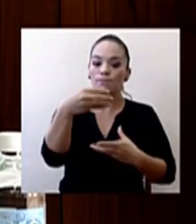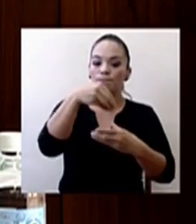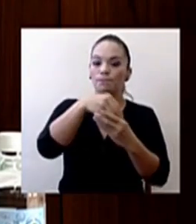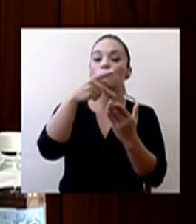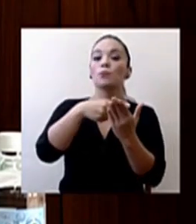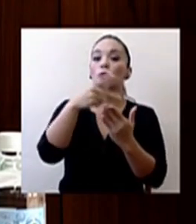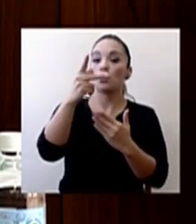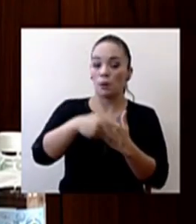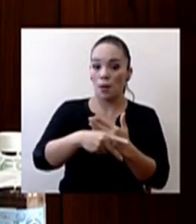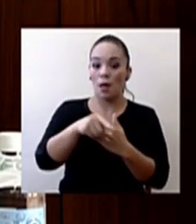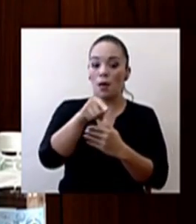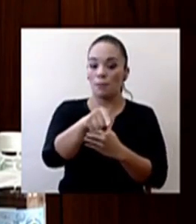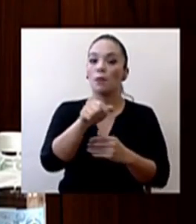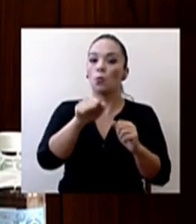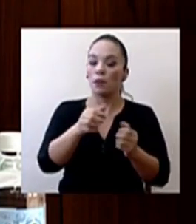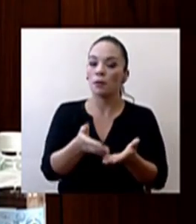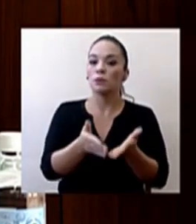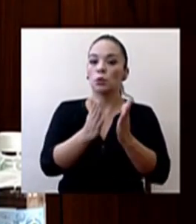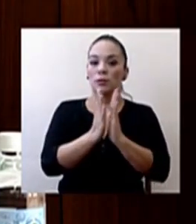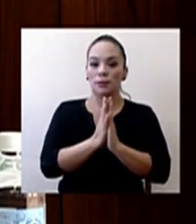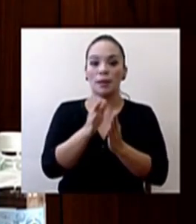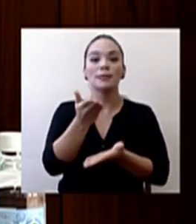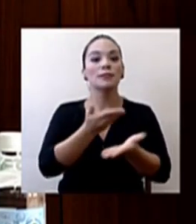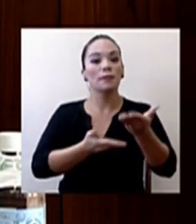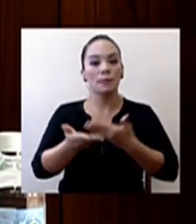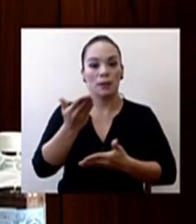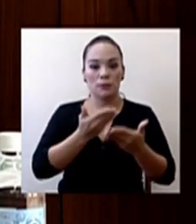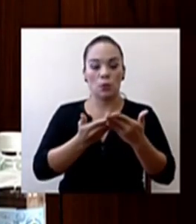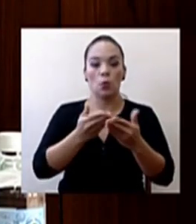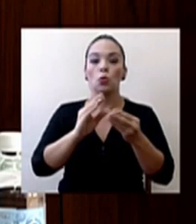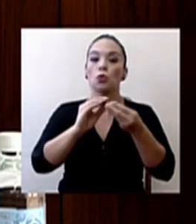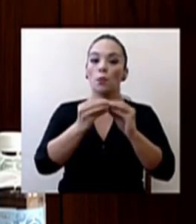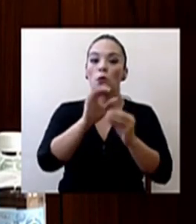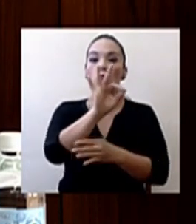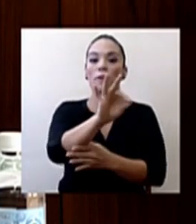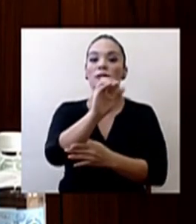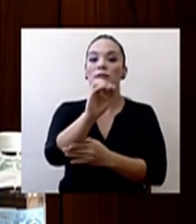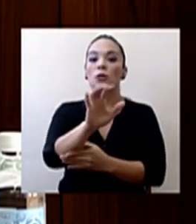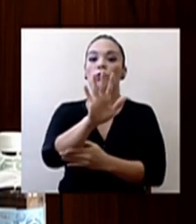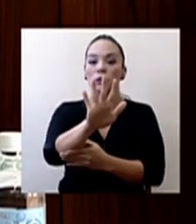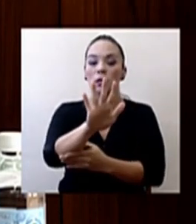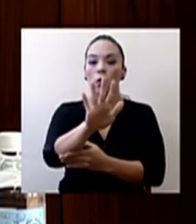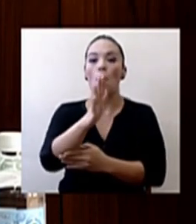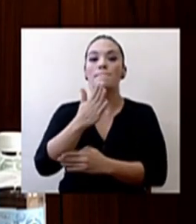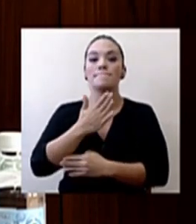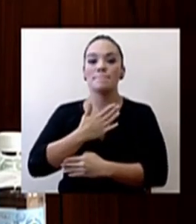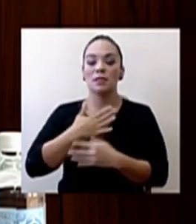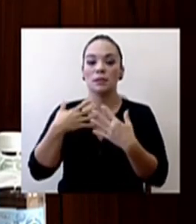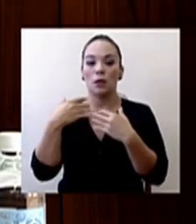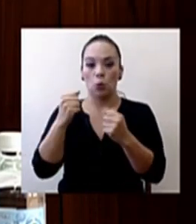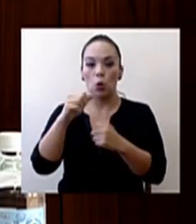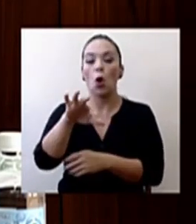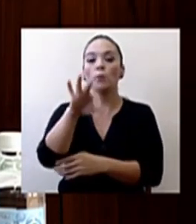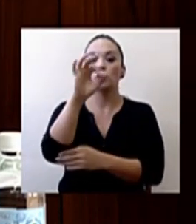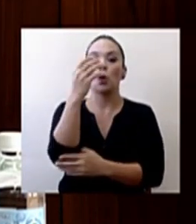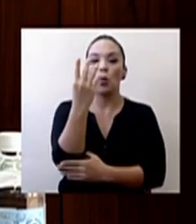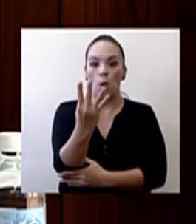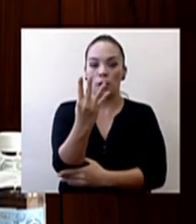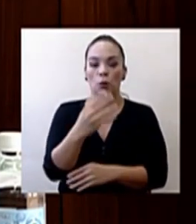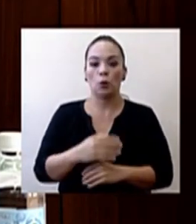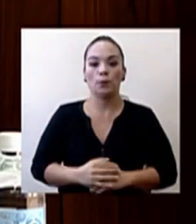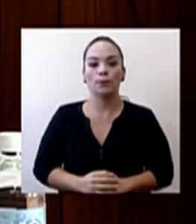puede solicitar este servicio mediante el número 905-MI-SALUD, opción 4.